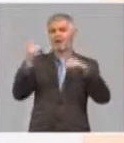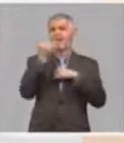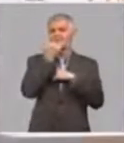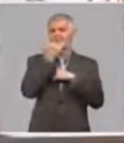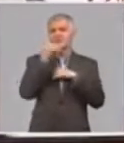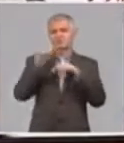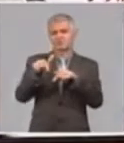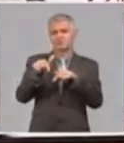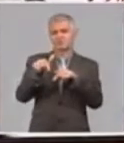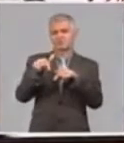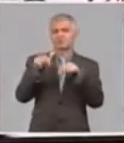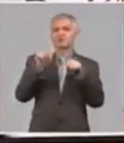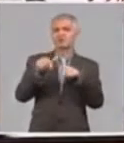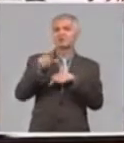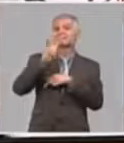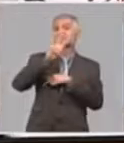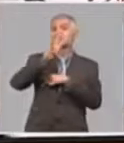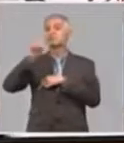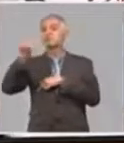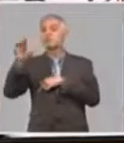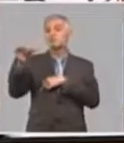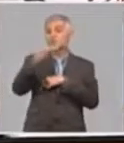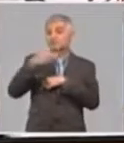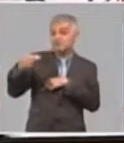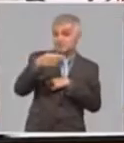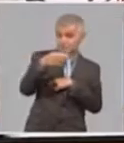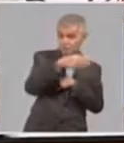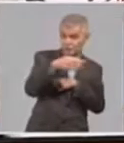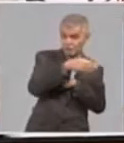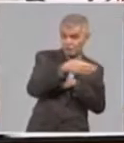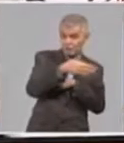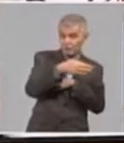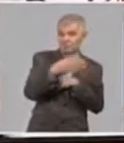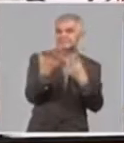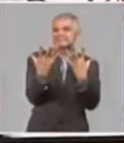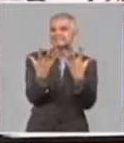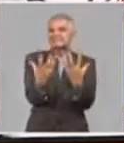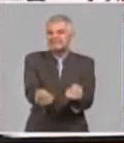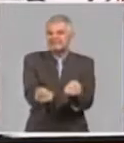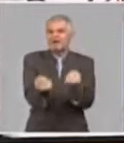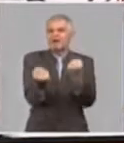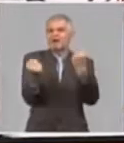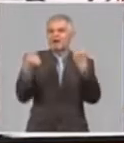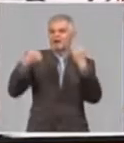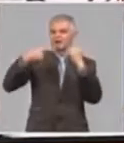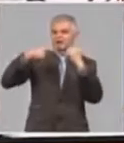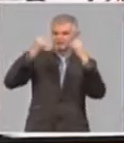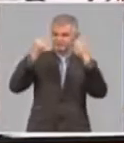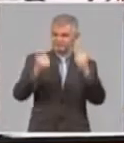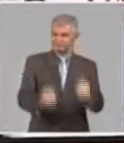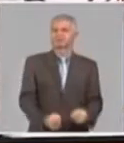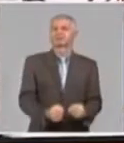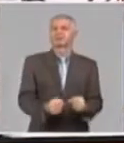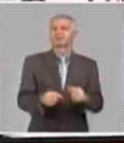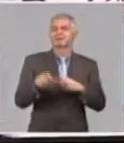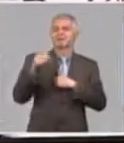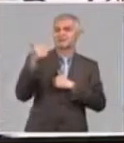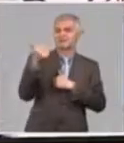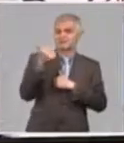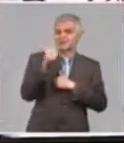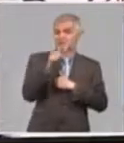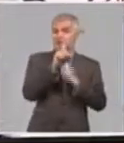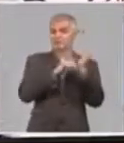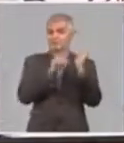Hay 31 municipios con sequía severa a extrema ubicados en 10 provincias, las menciono,